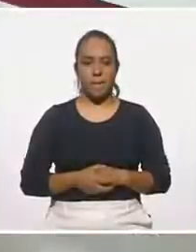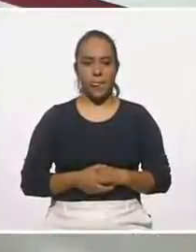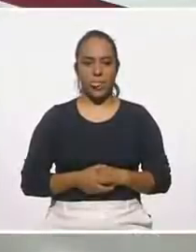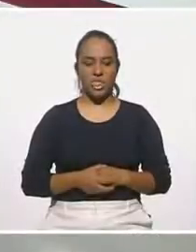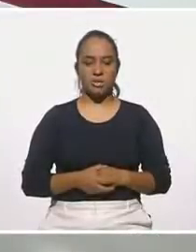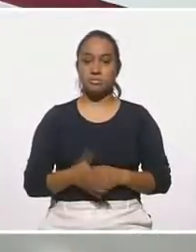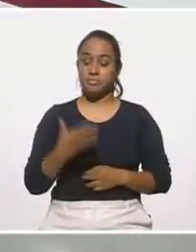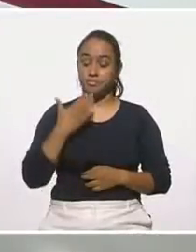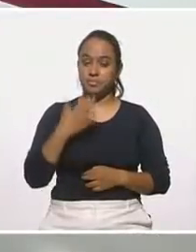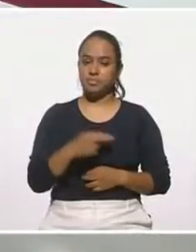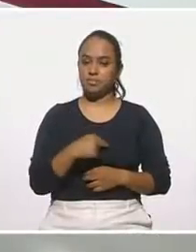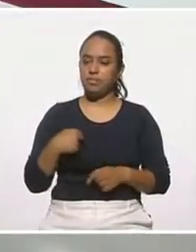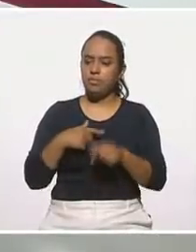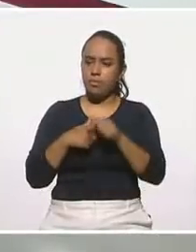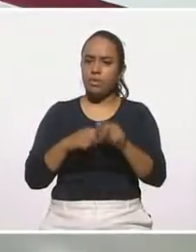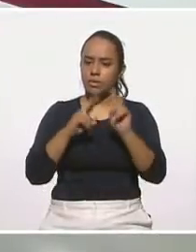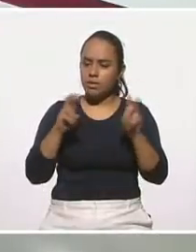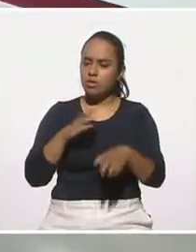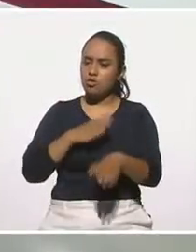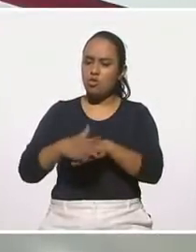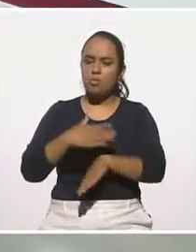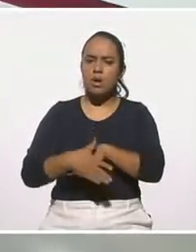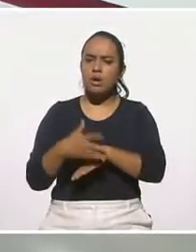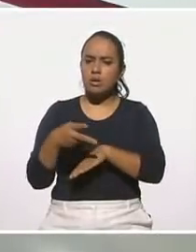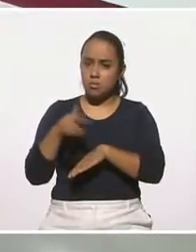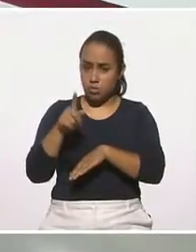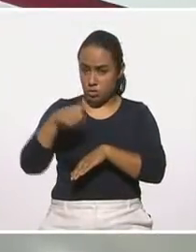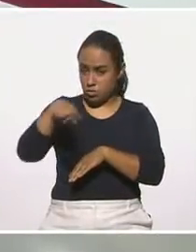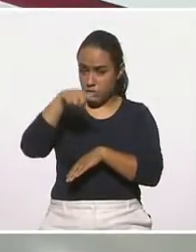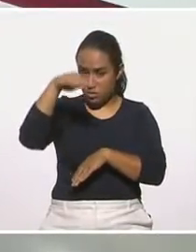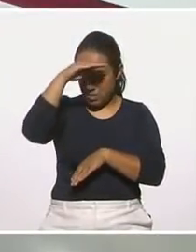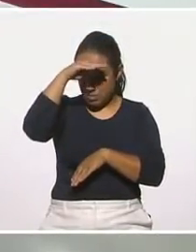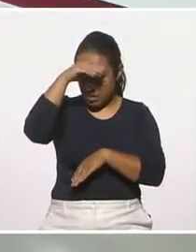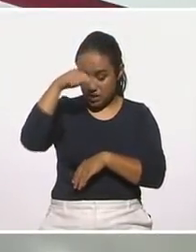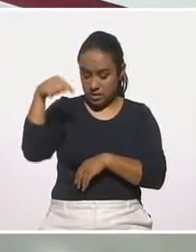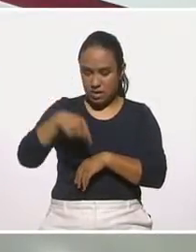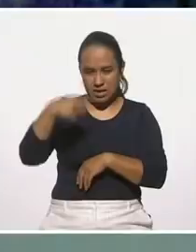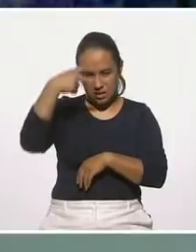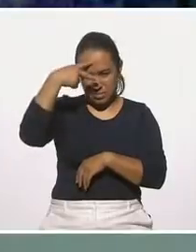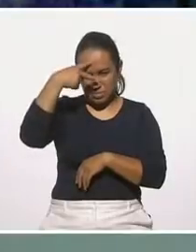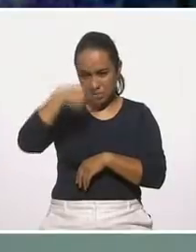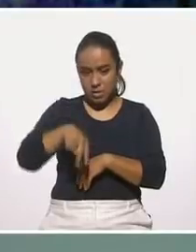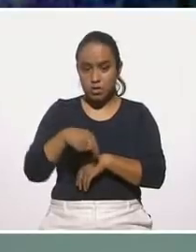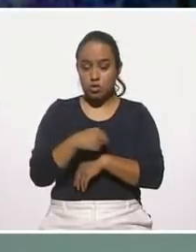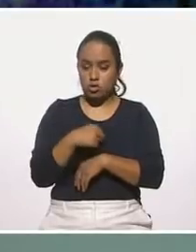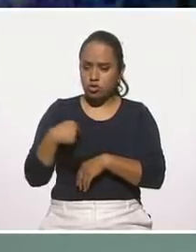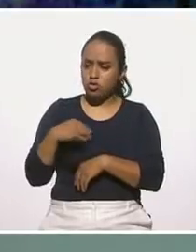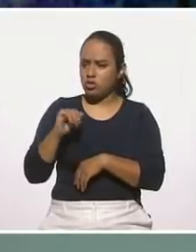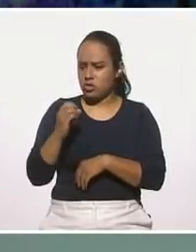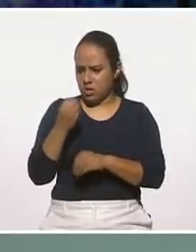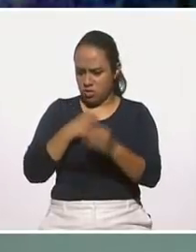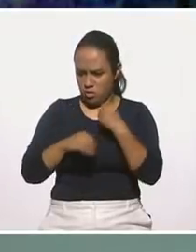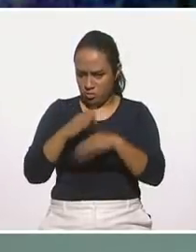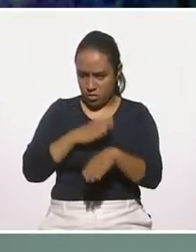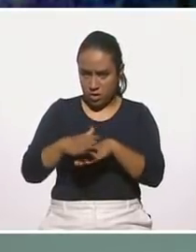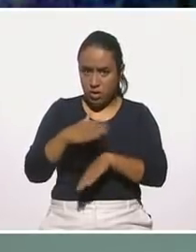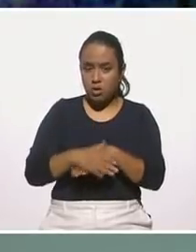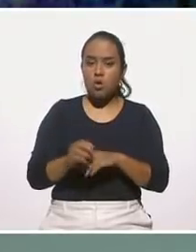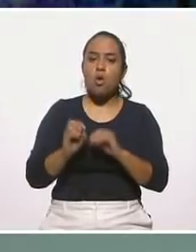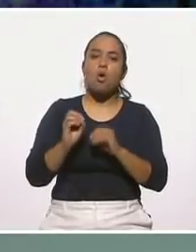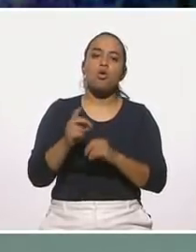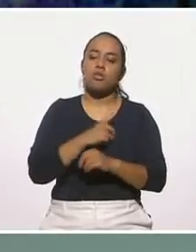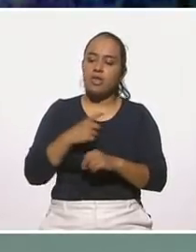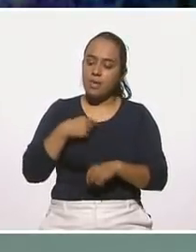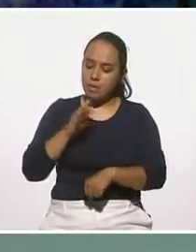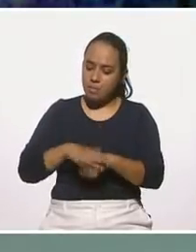Bien, seguimos hablando sobre el nopal, pero entonces, ¿consideran que en nuestro país consumimos nopales como deberíamos, o hay que